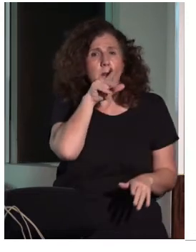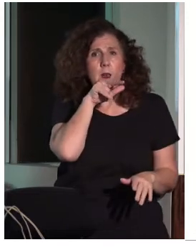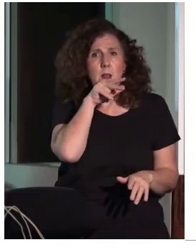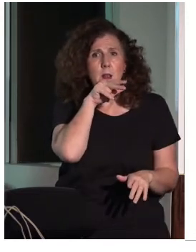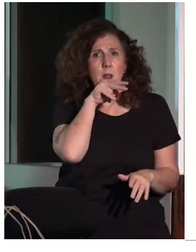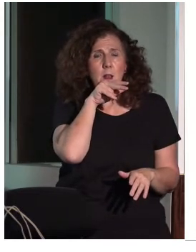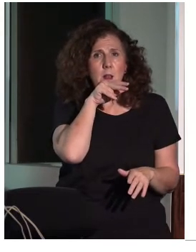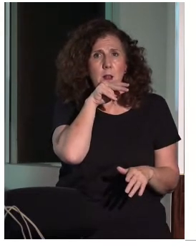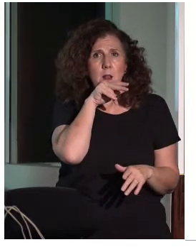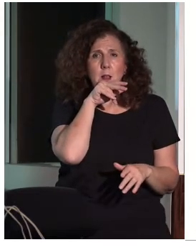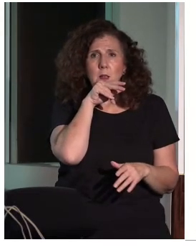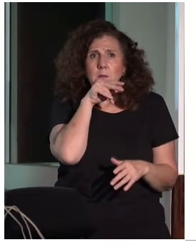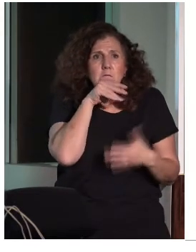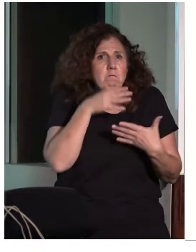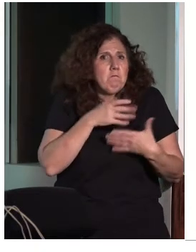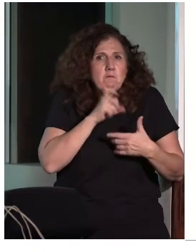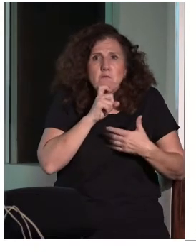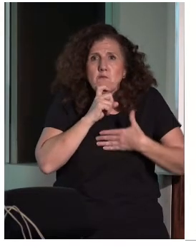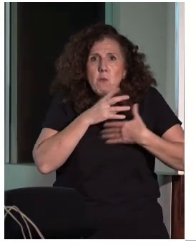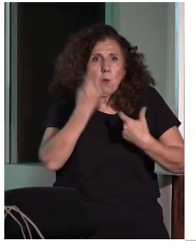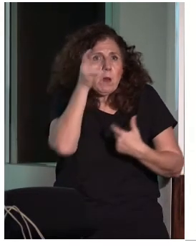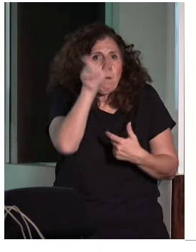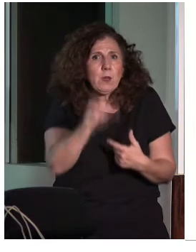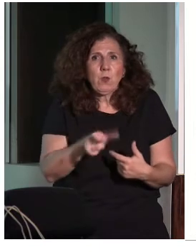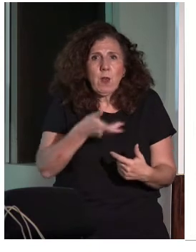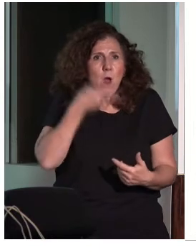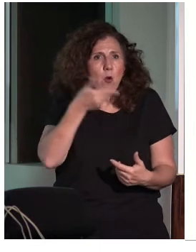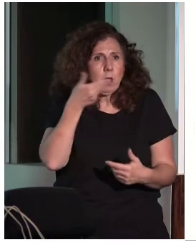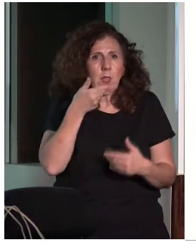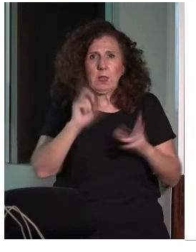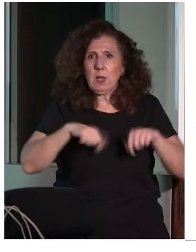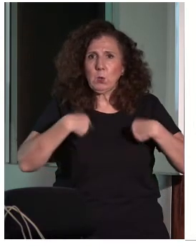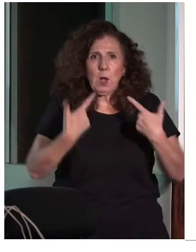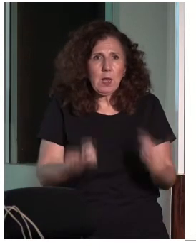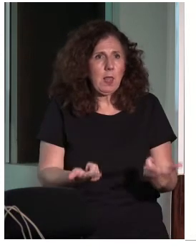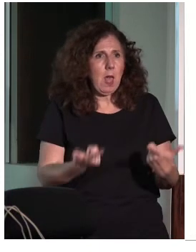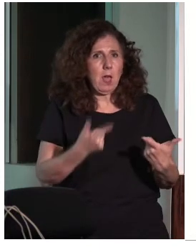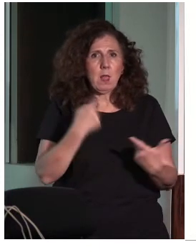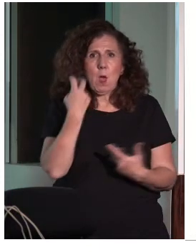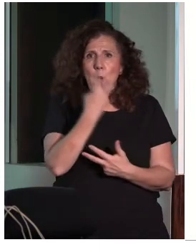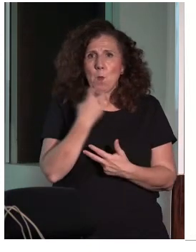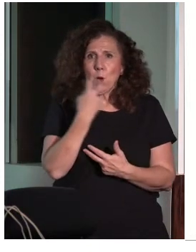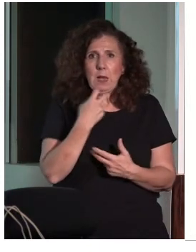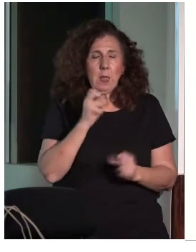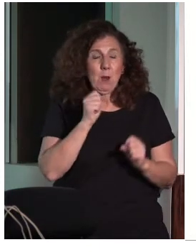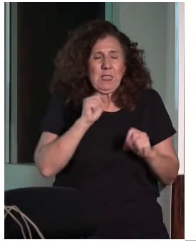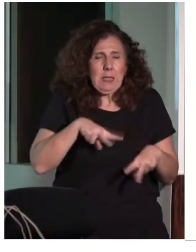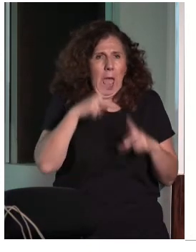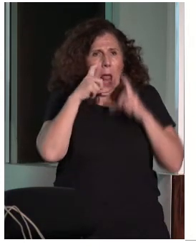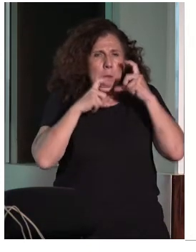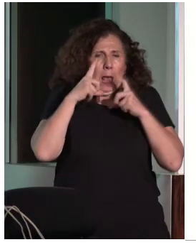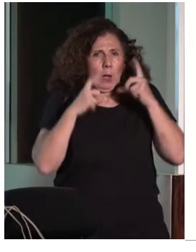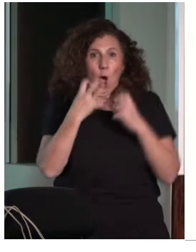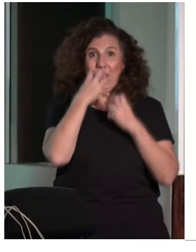pues se habla como una persona oyente, con naturalidad, vocalizando pero sin exagerar, sin